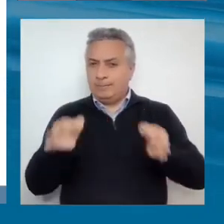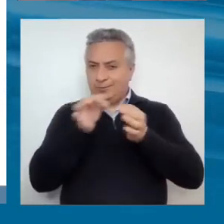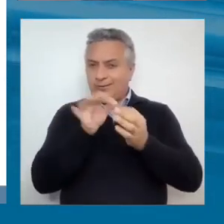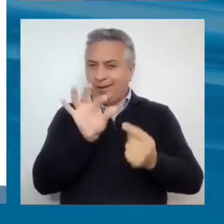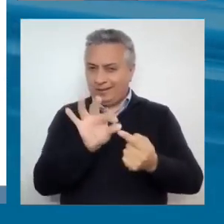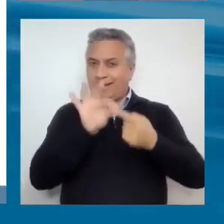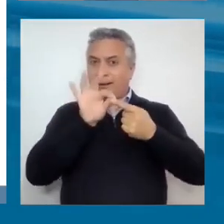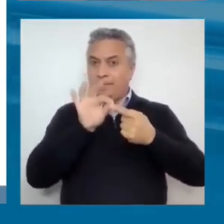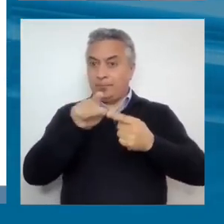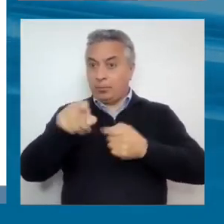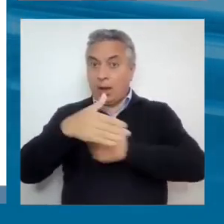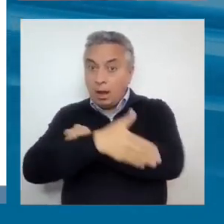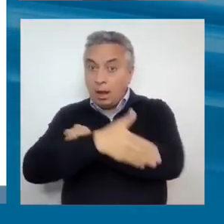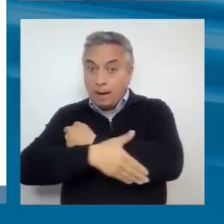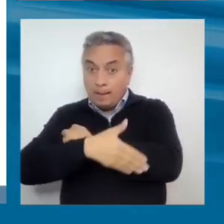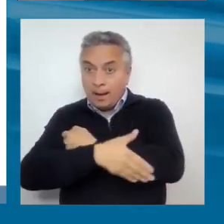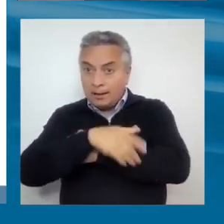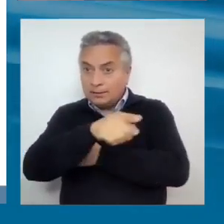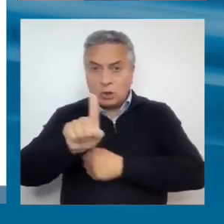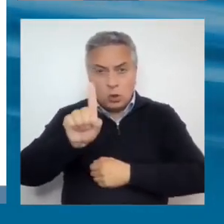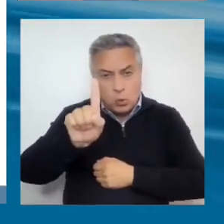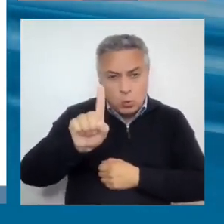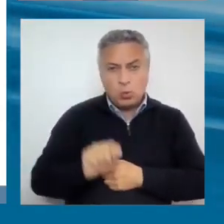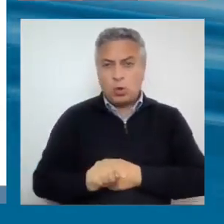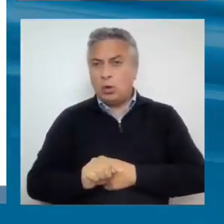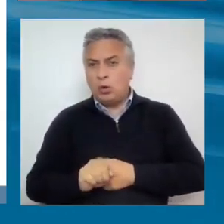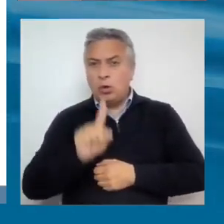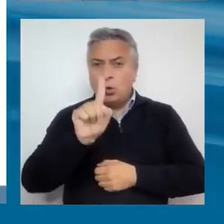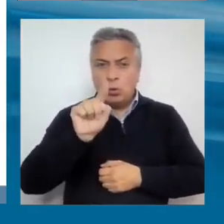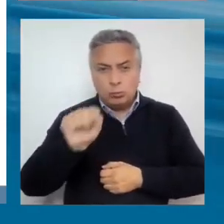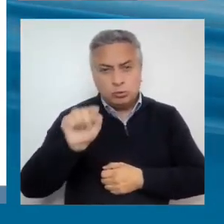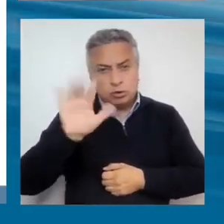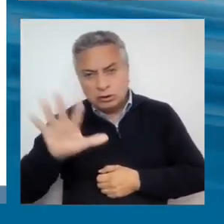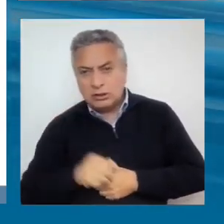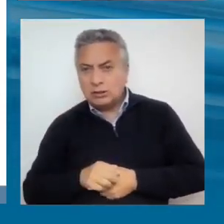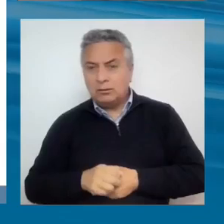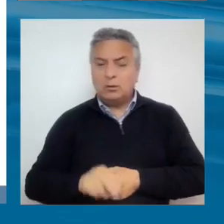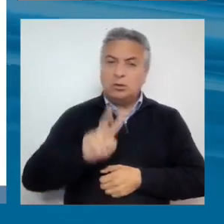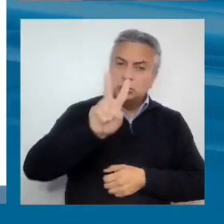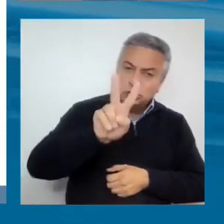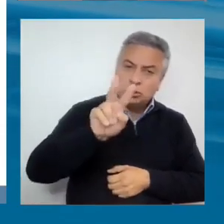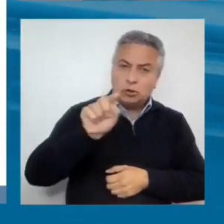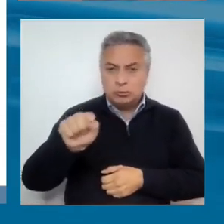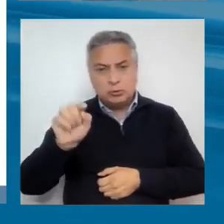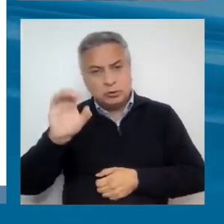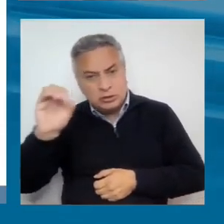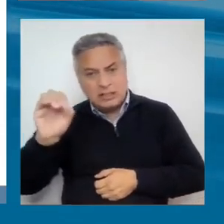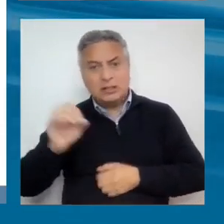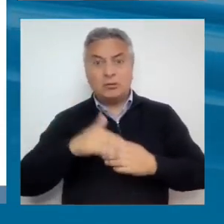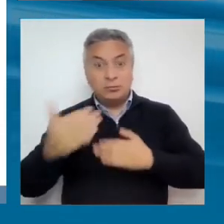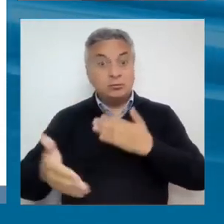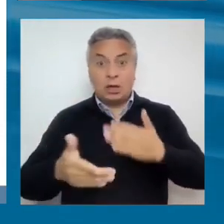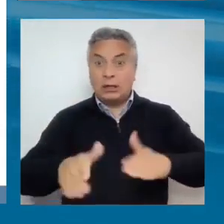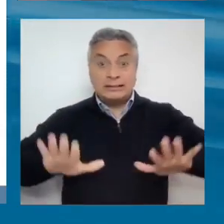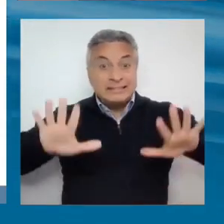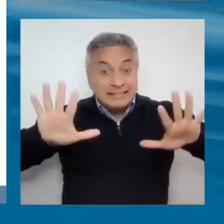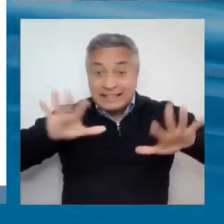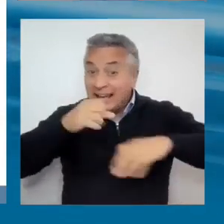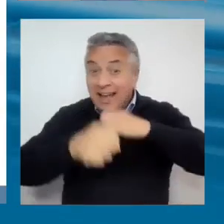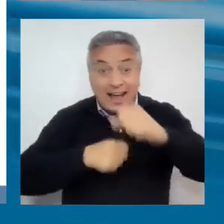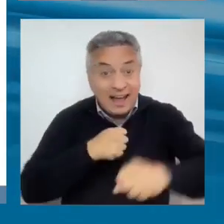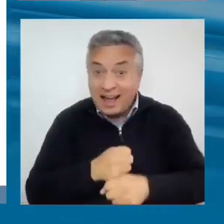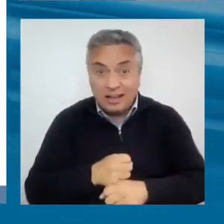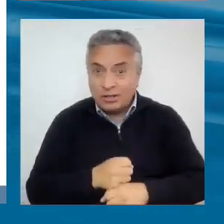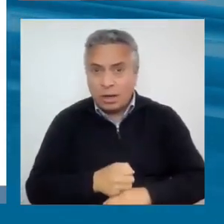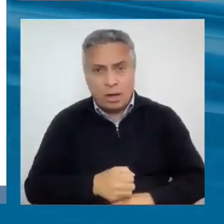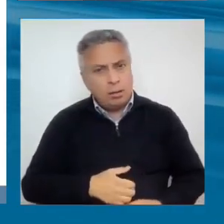tasas de crecimiento de 1, 1.5, 2.0, no un año, no dos, no tres, por 10 años, es muy difícil bajar pobreza, es muy